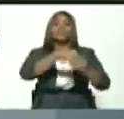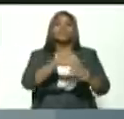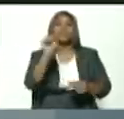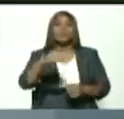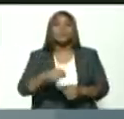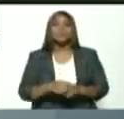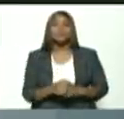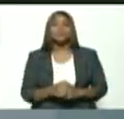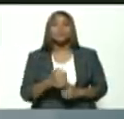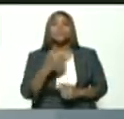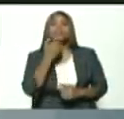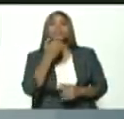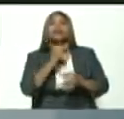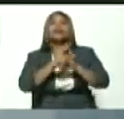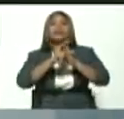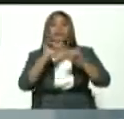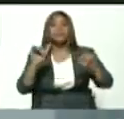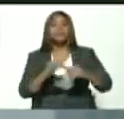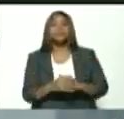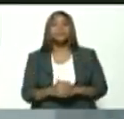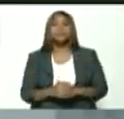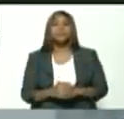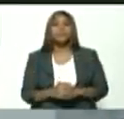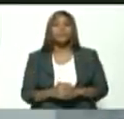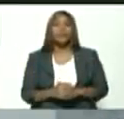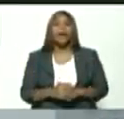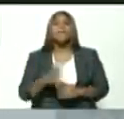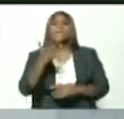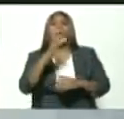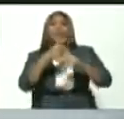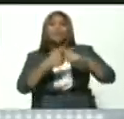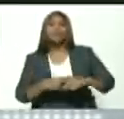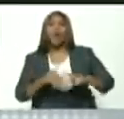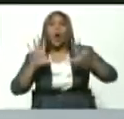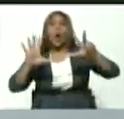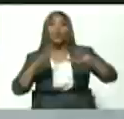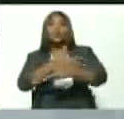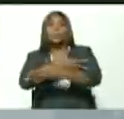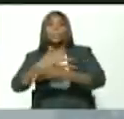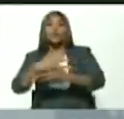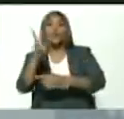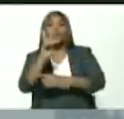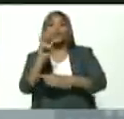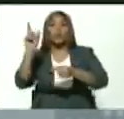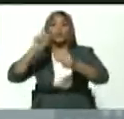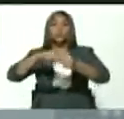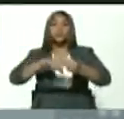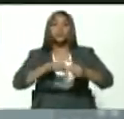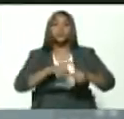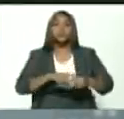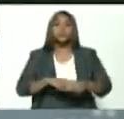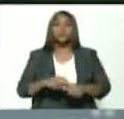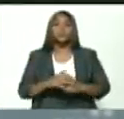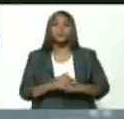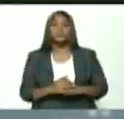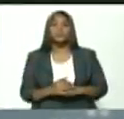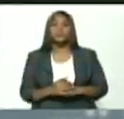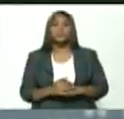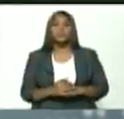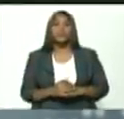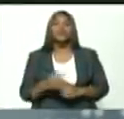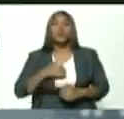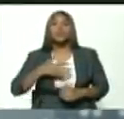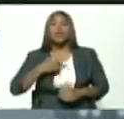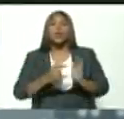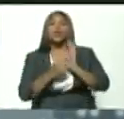registro. Se registraron más de 8 millones de venezolanos en el Congreso de la Patria. Quiero resaltar los cuatro movimientos que más